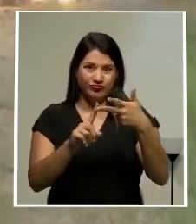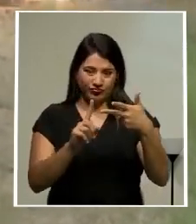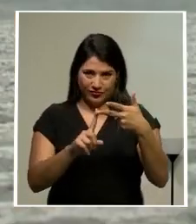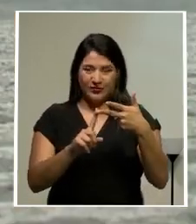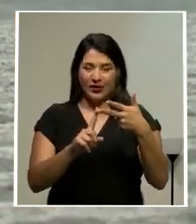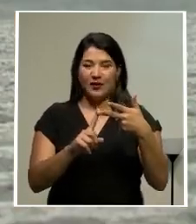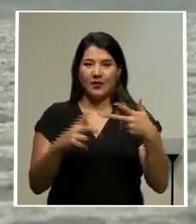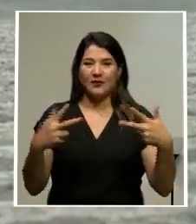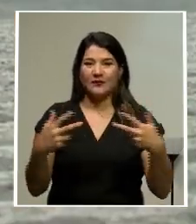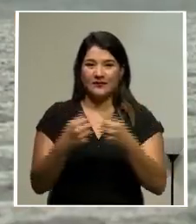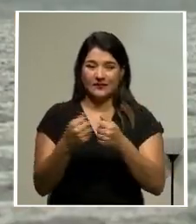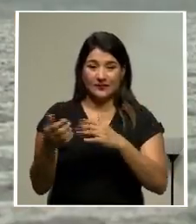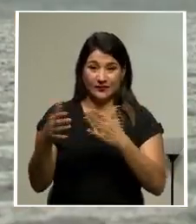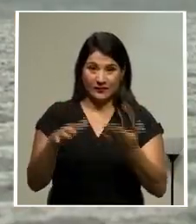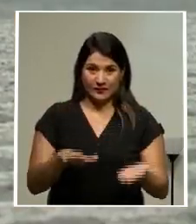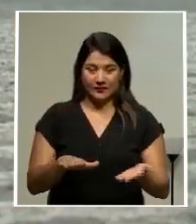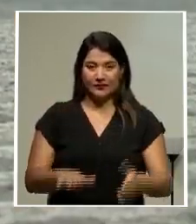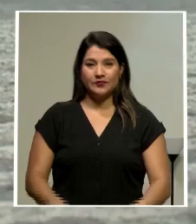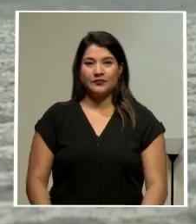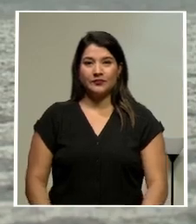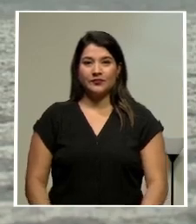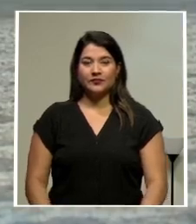asociado a los decesos en carretera.